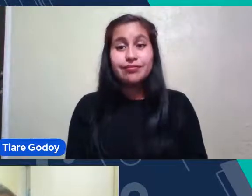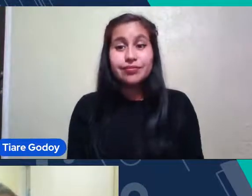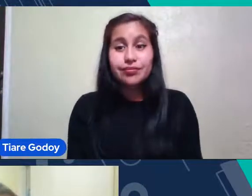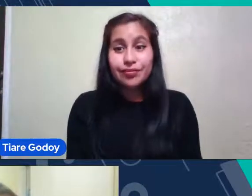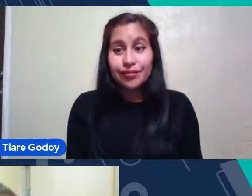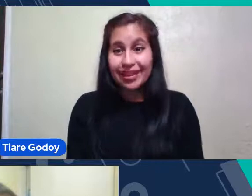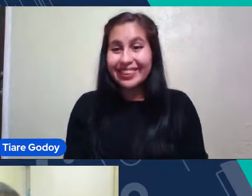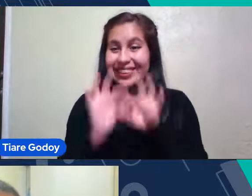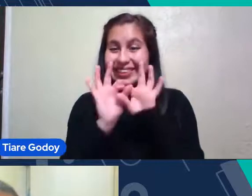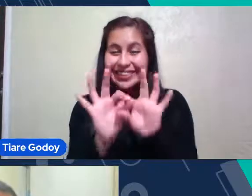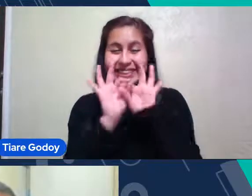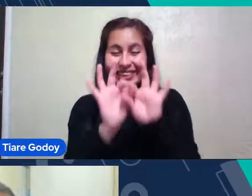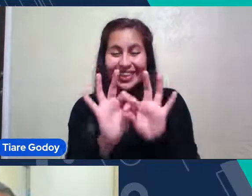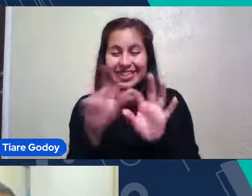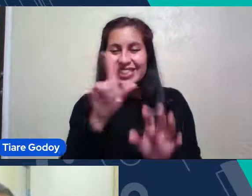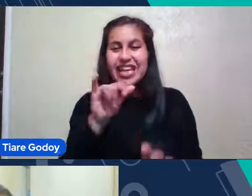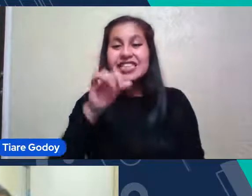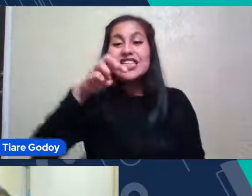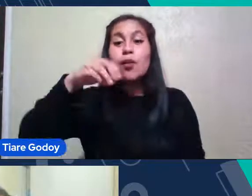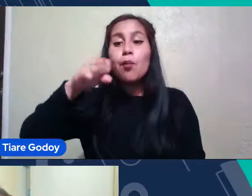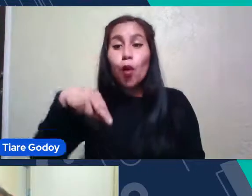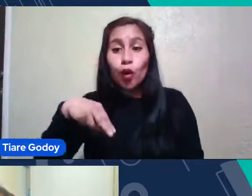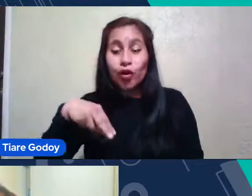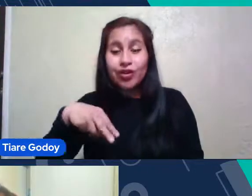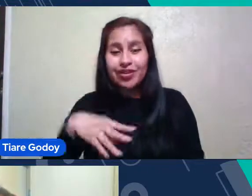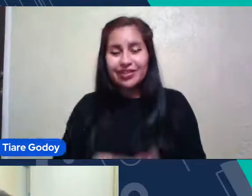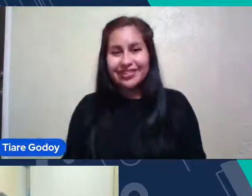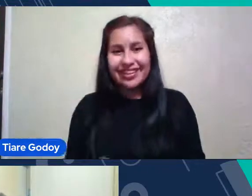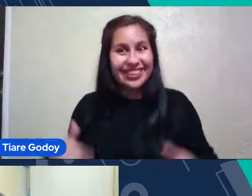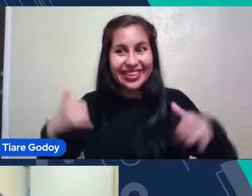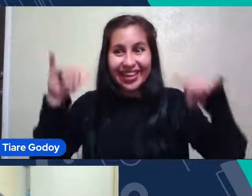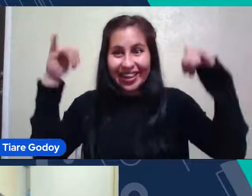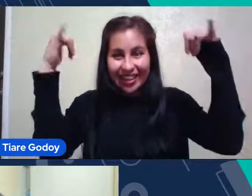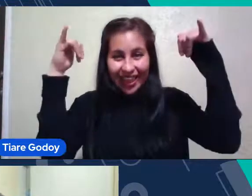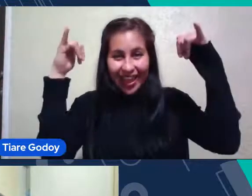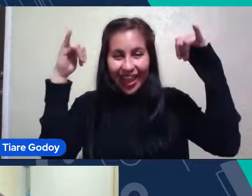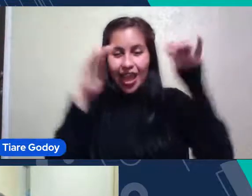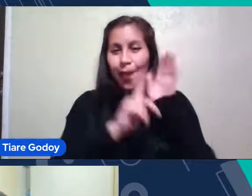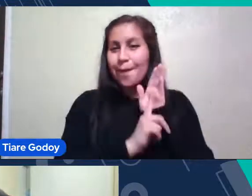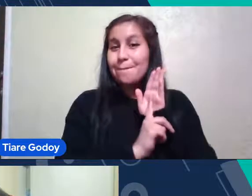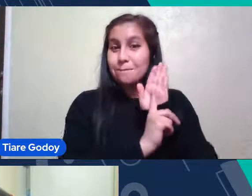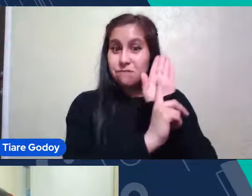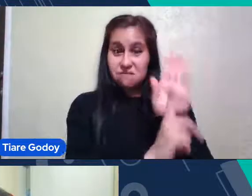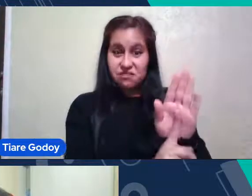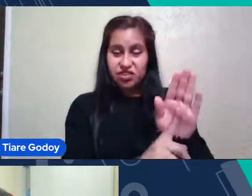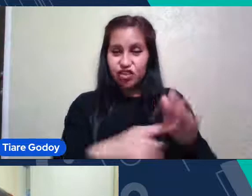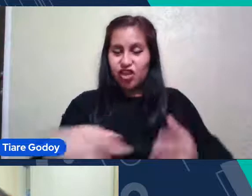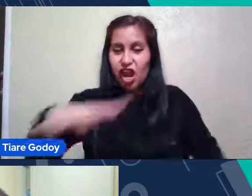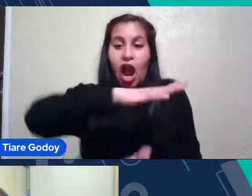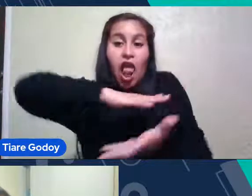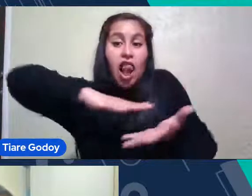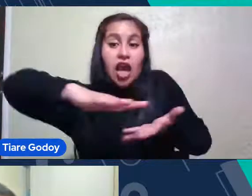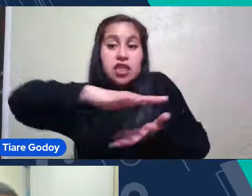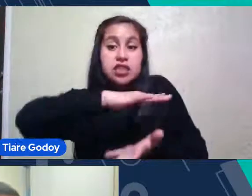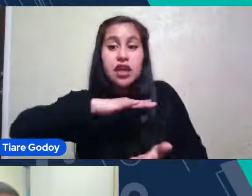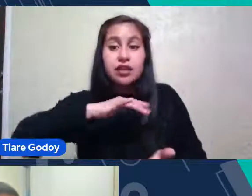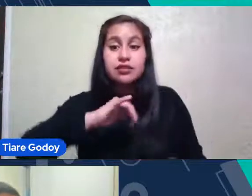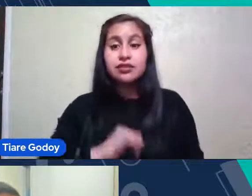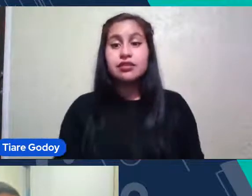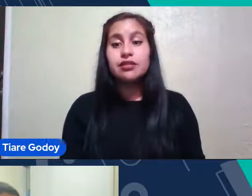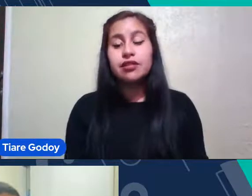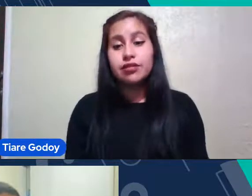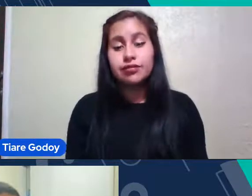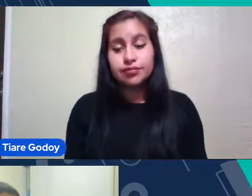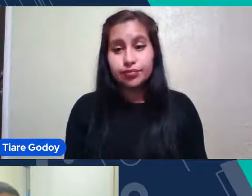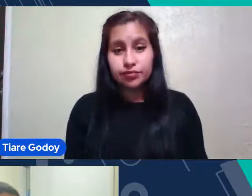Muchas gracias Simón Ha sido una Muy entretenida Exposición De galaxias Y Bueno